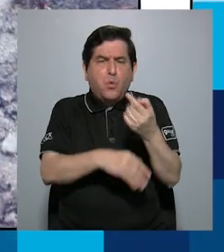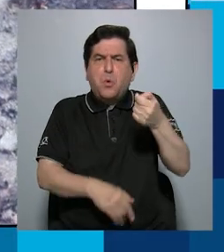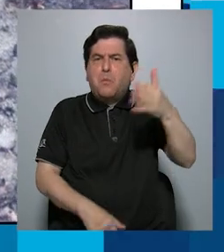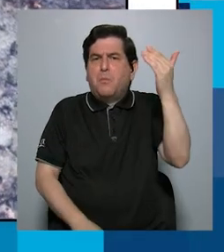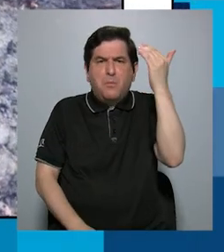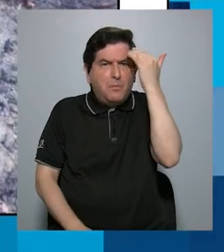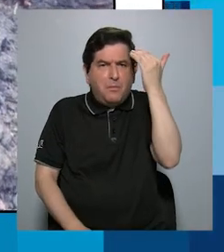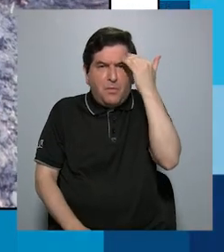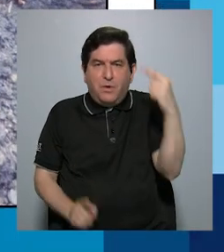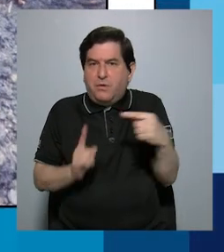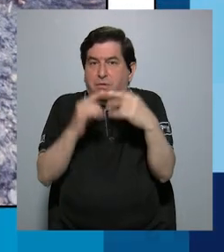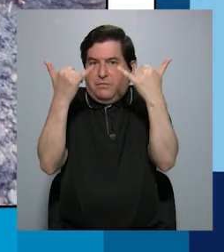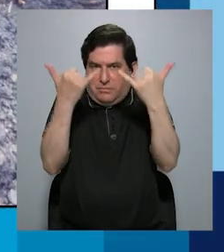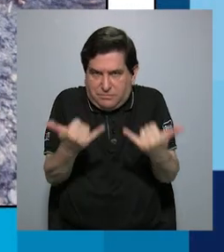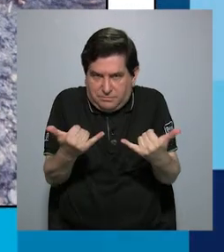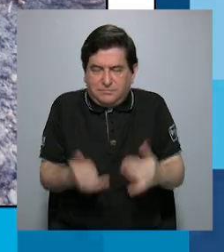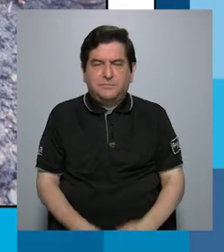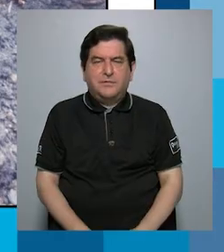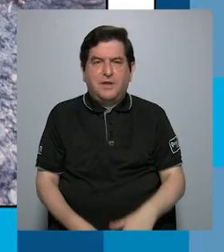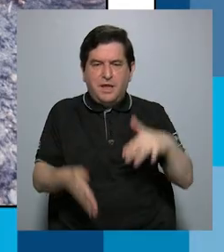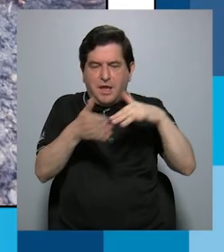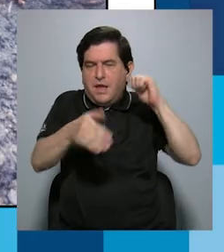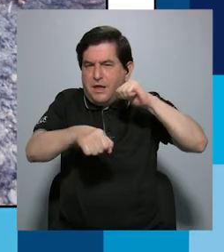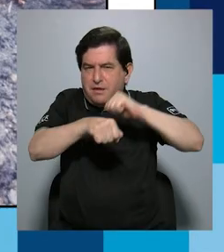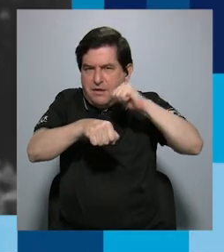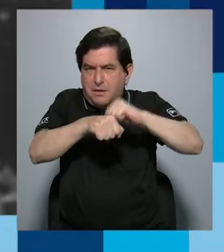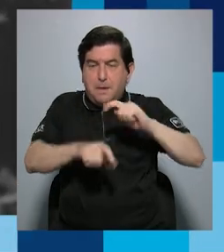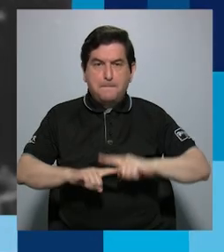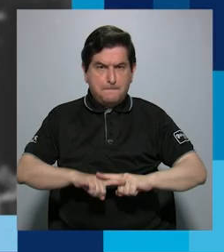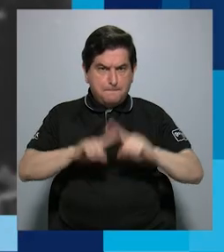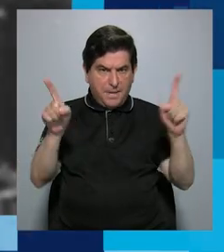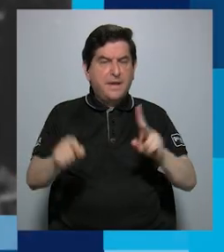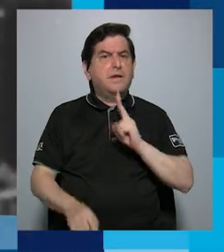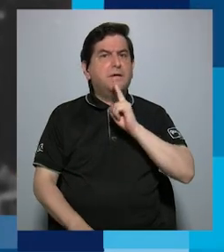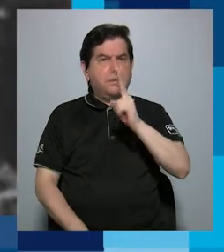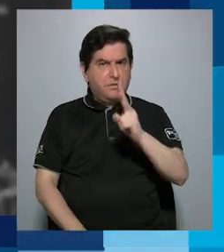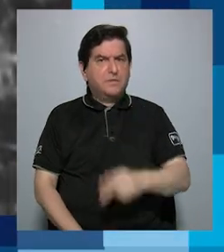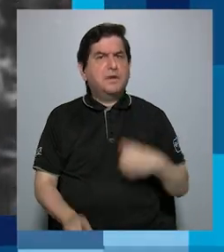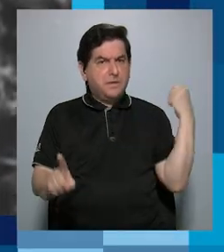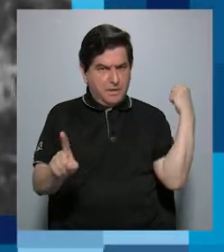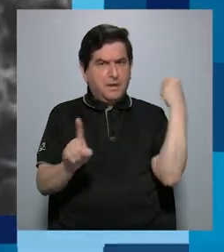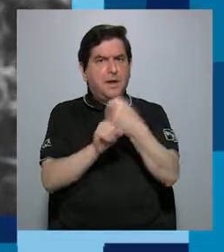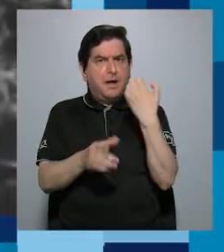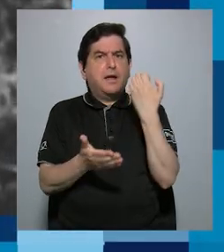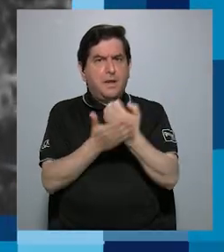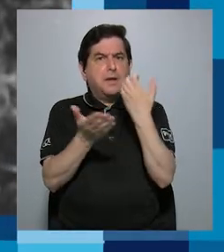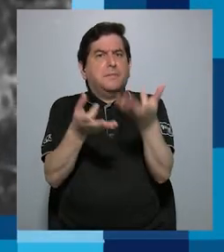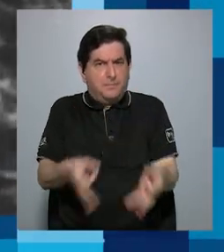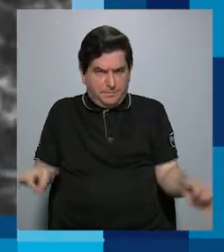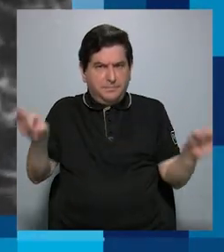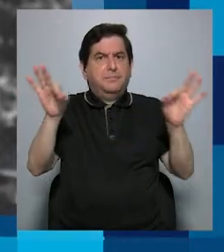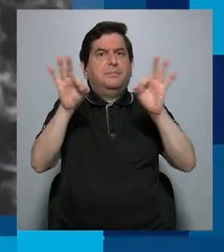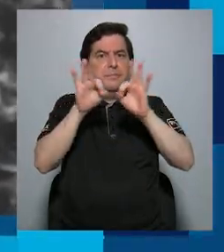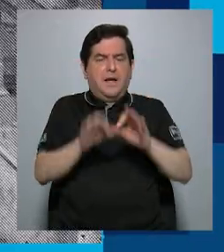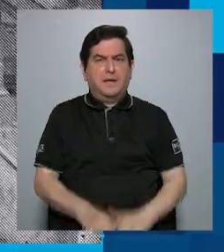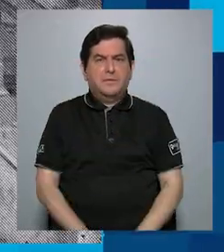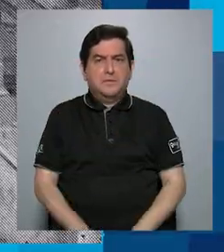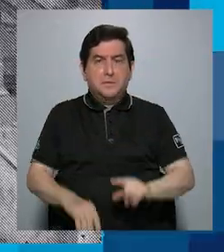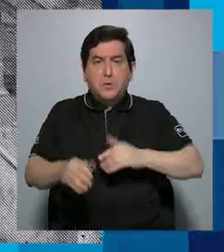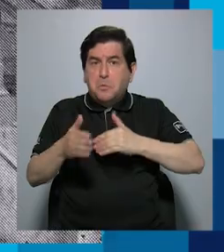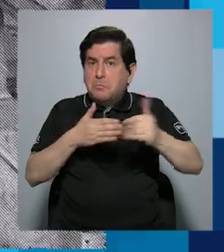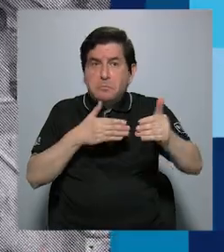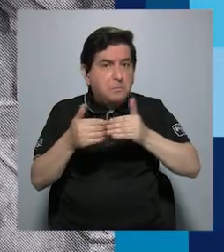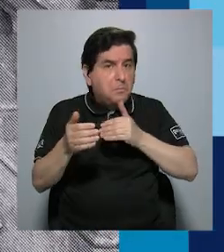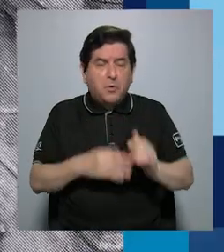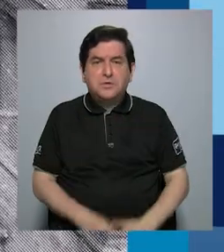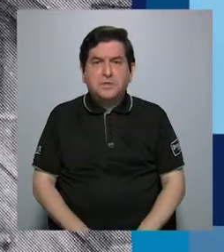conocida hasta la fecha por la geología pero que en realidad tuvo un impacto económico considerable y que, pese a